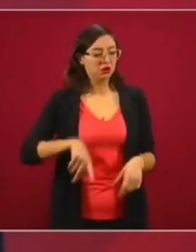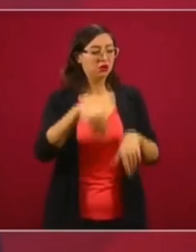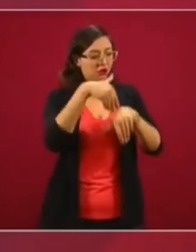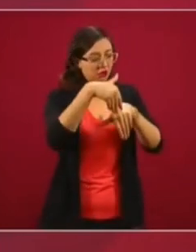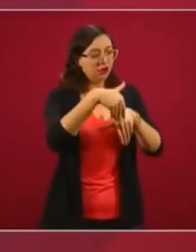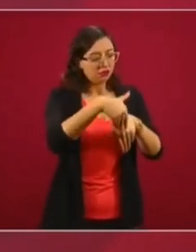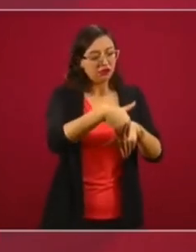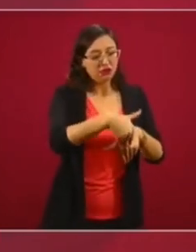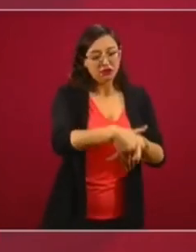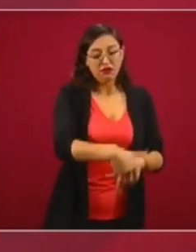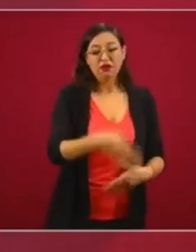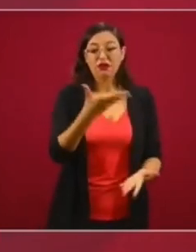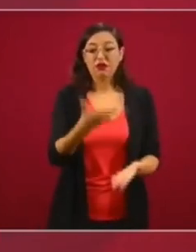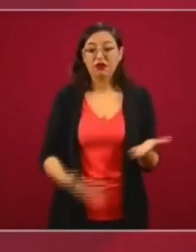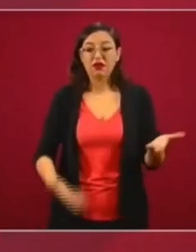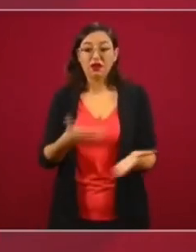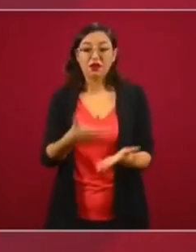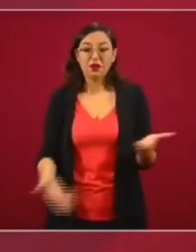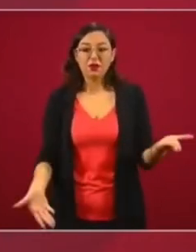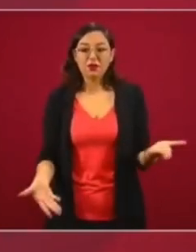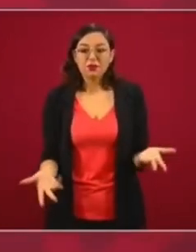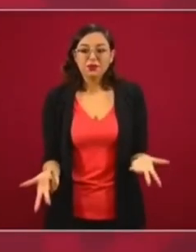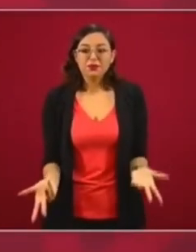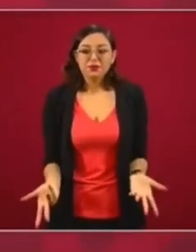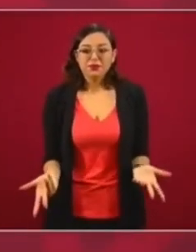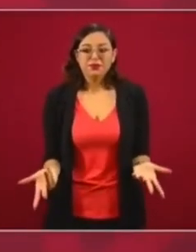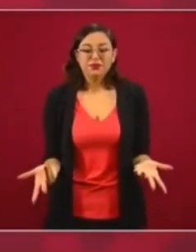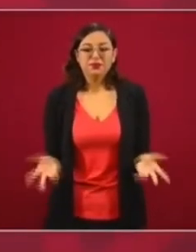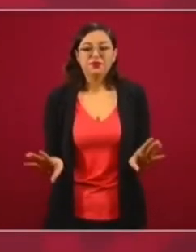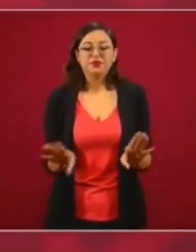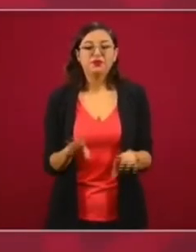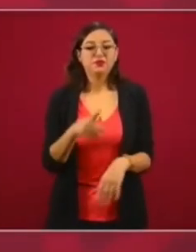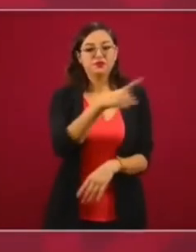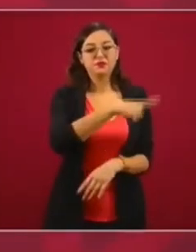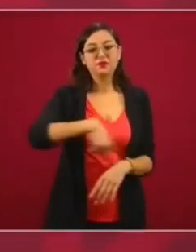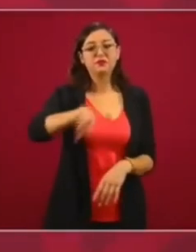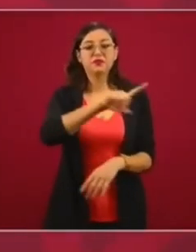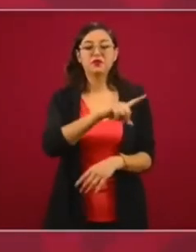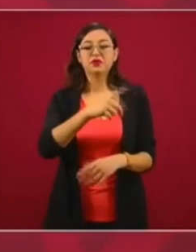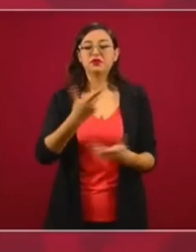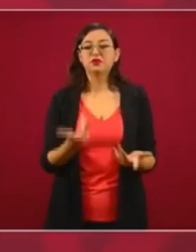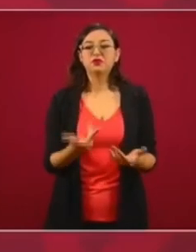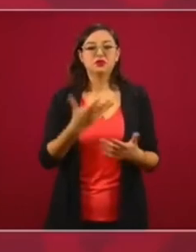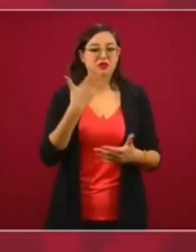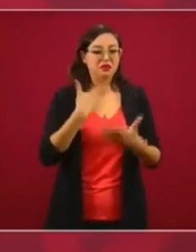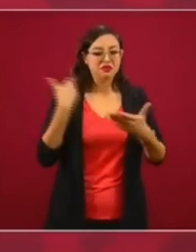se convirtieron en los paladines de la honestidad,